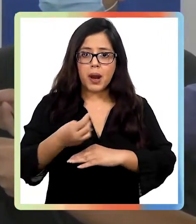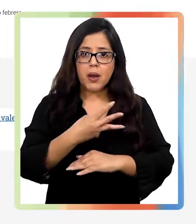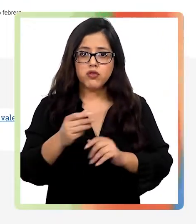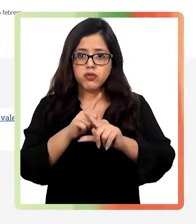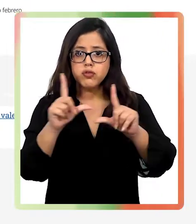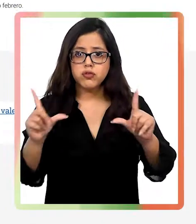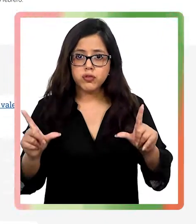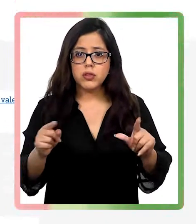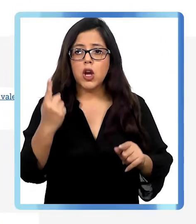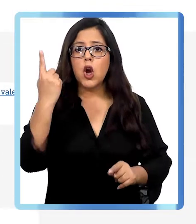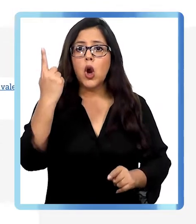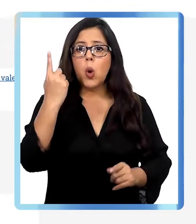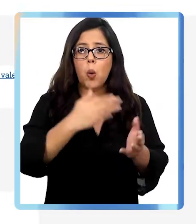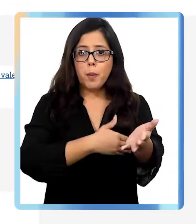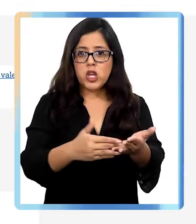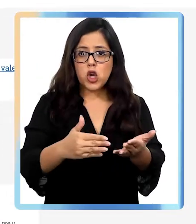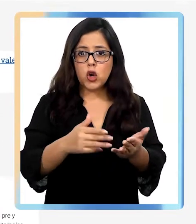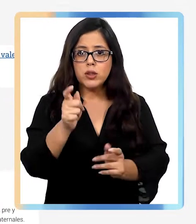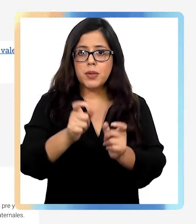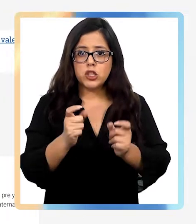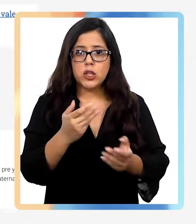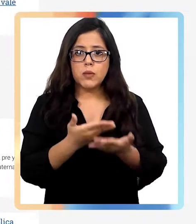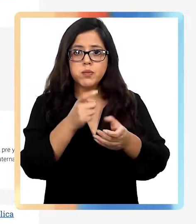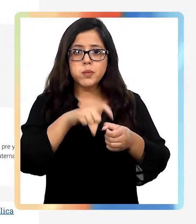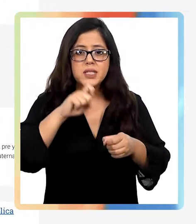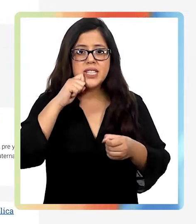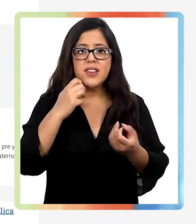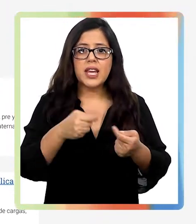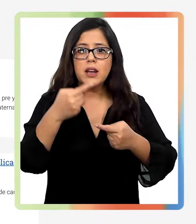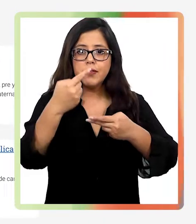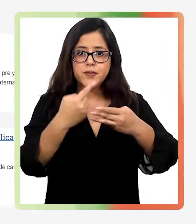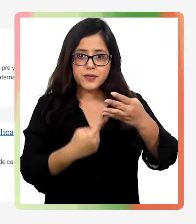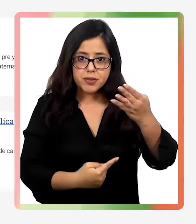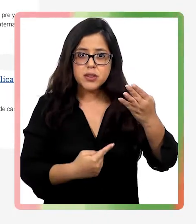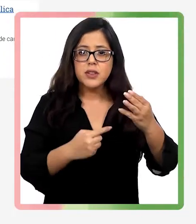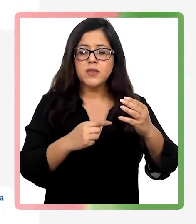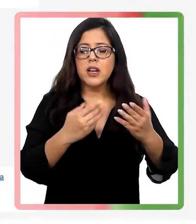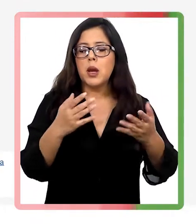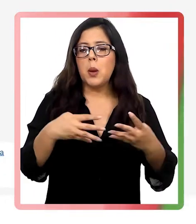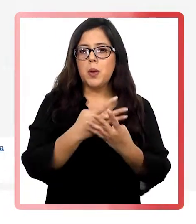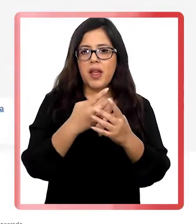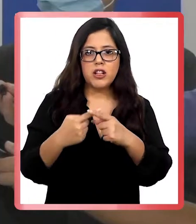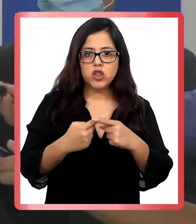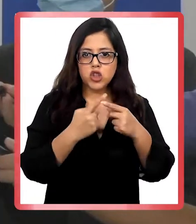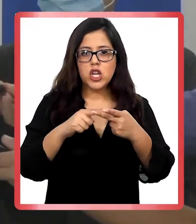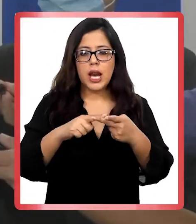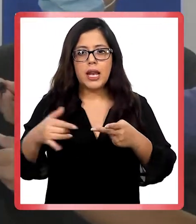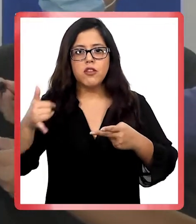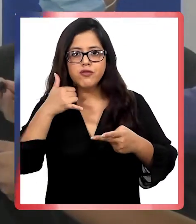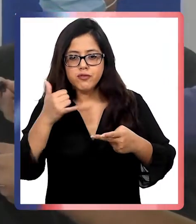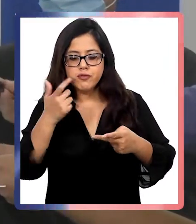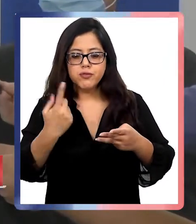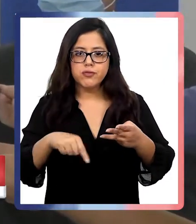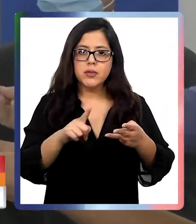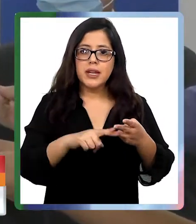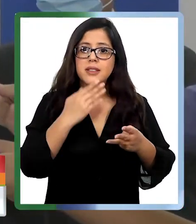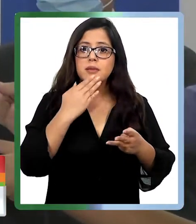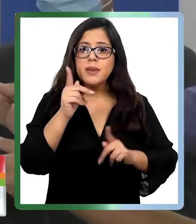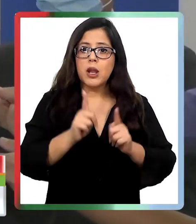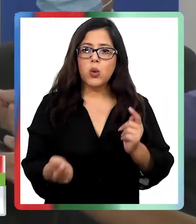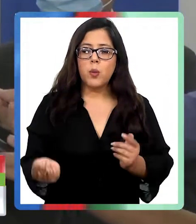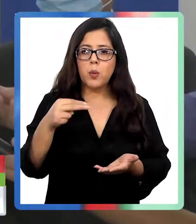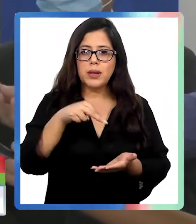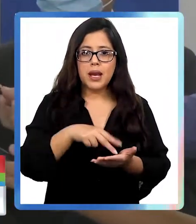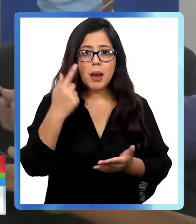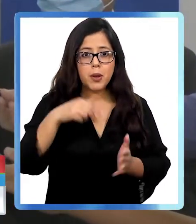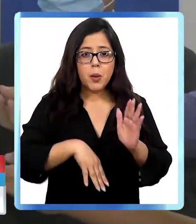.000 consultas. Eso lo separa en los distintos canales de comunicación, redes sociales, call center, también algunas presenciales, pero lo